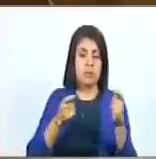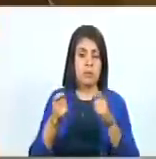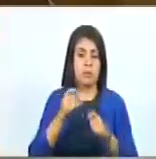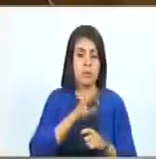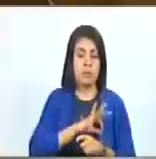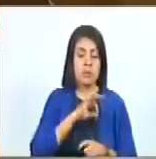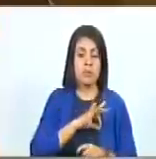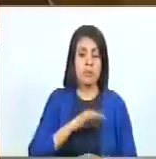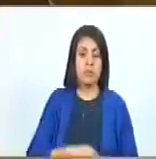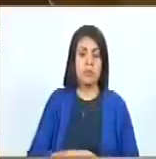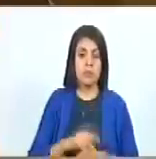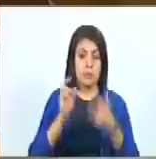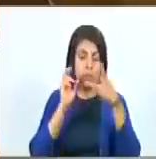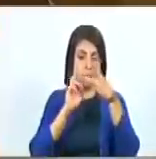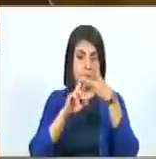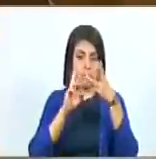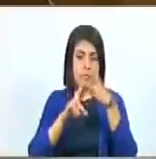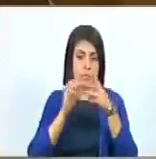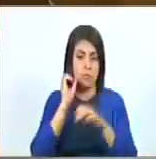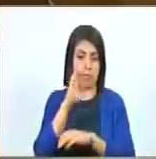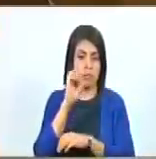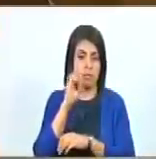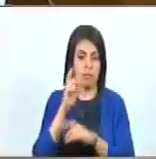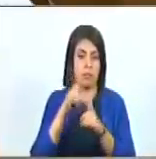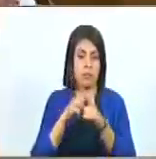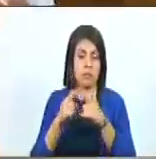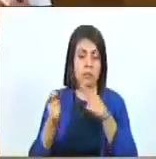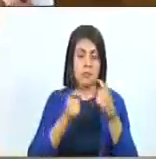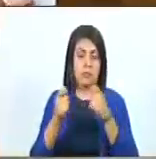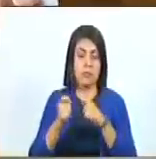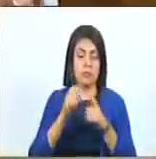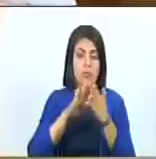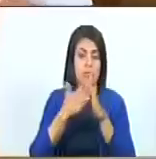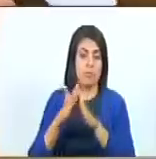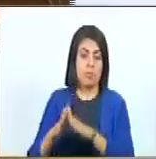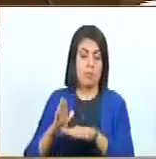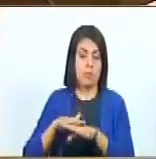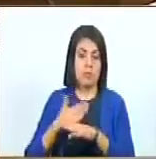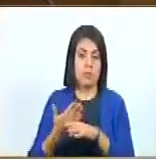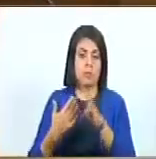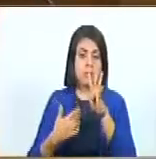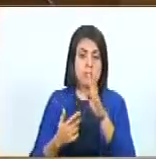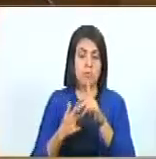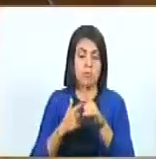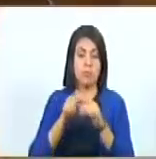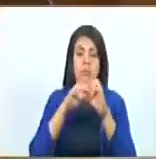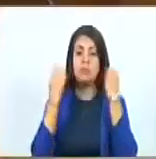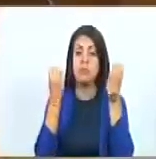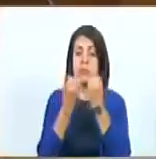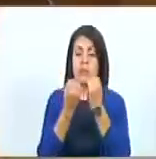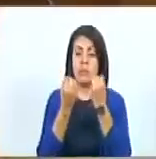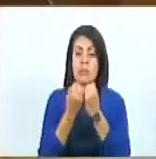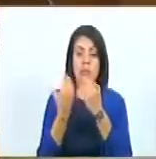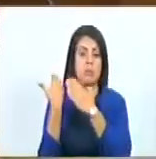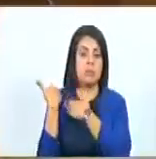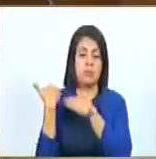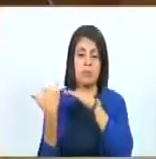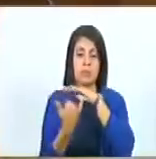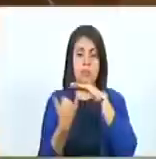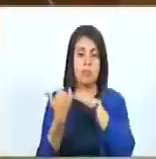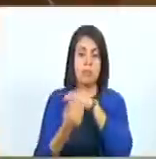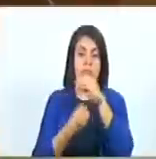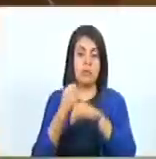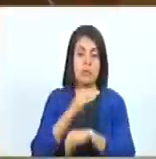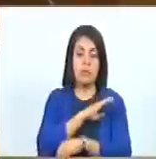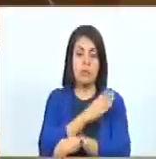del Consejo Comunal. 3. El Consejo de Contraloría Comunal. 4. Las organizaciones e instancias del